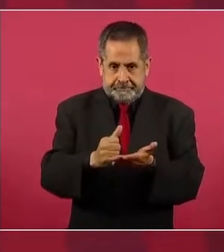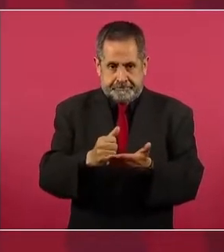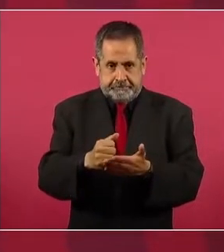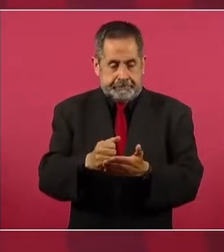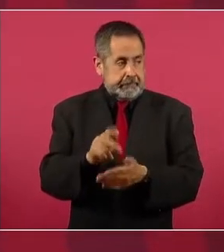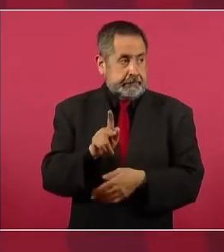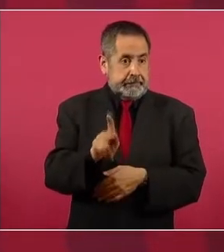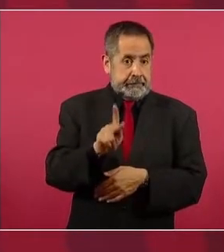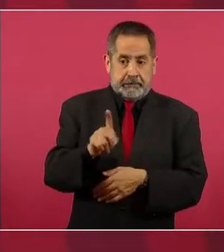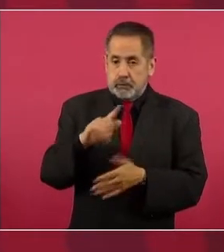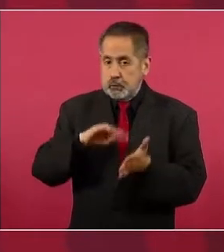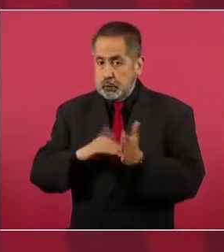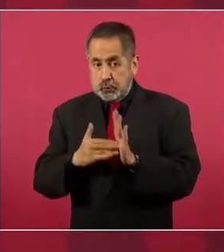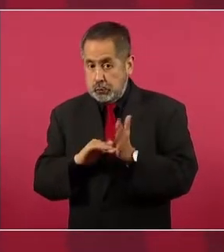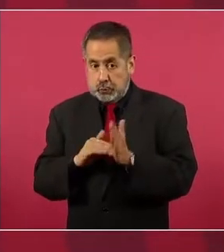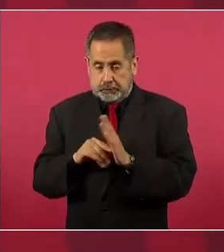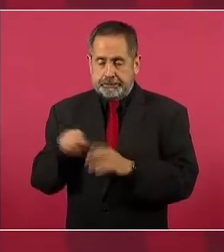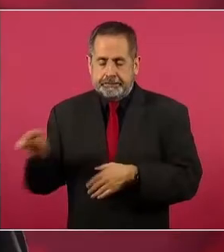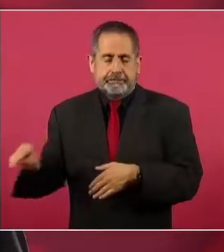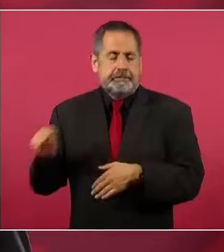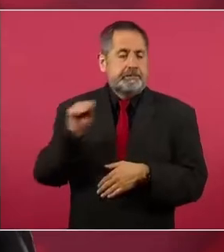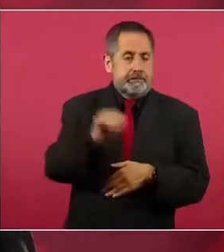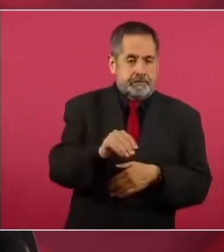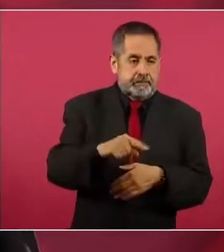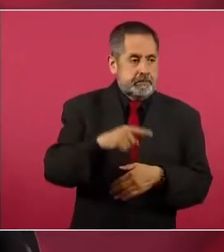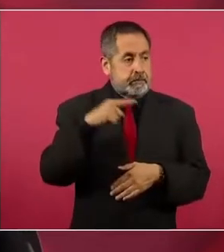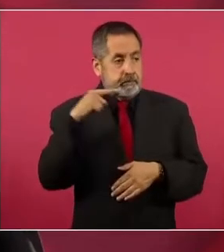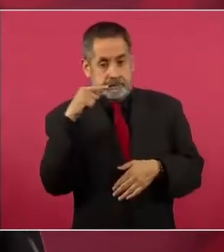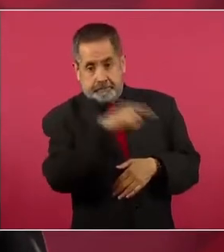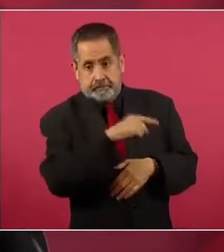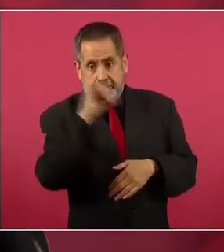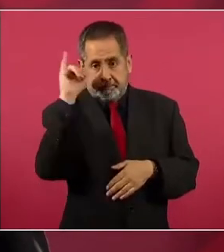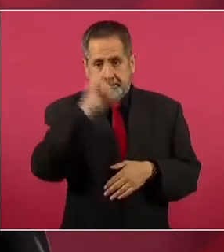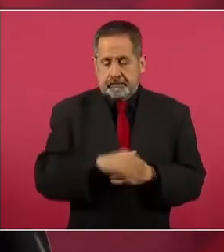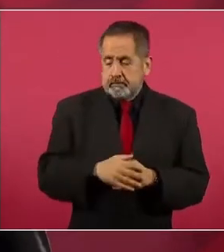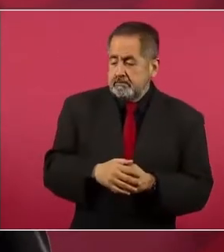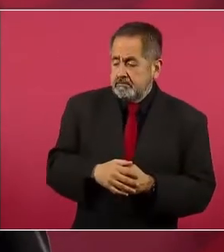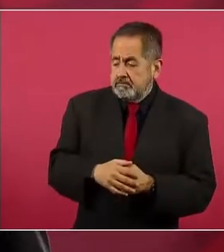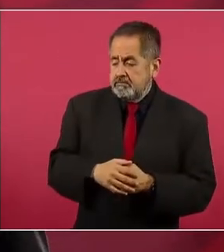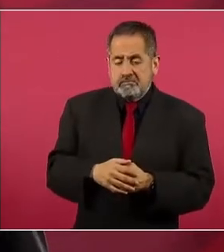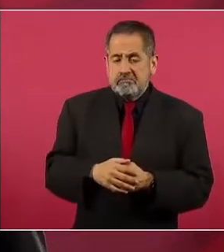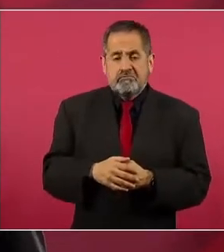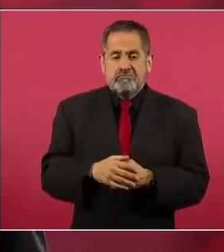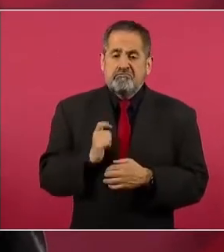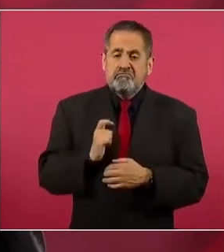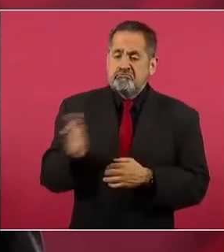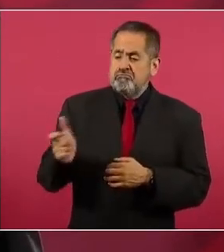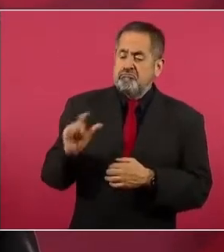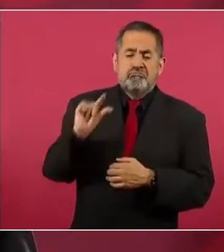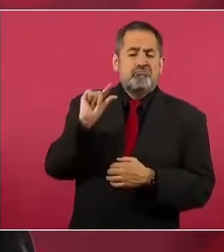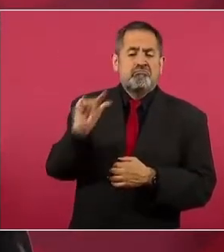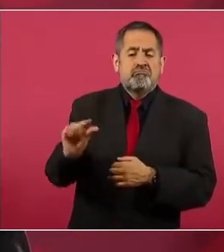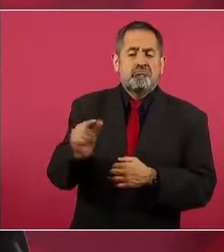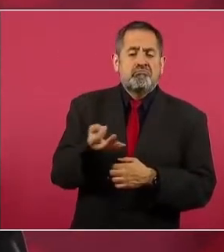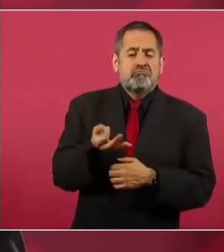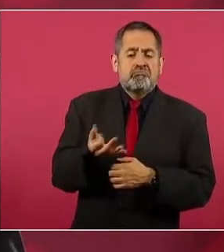a empleadores sin escrúpulos pagarles menos